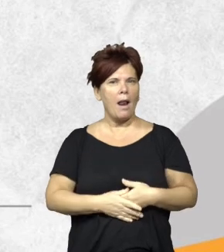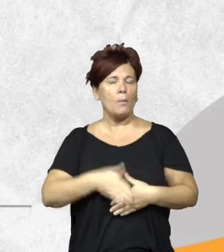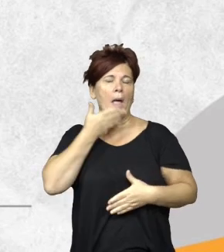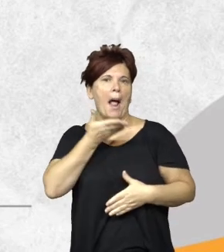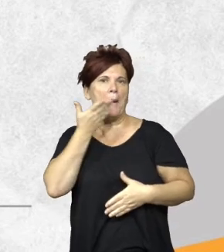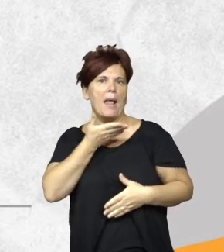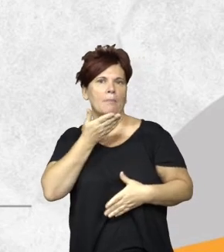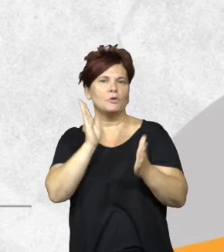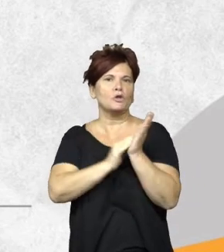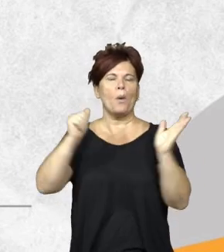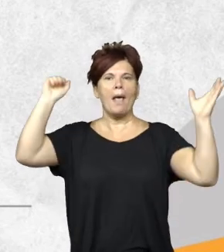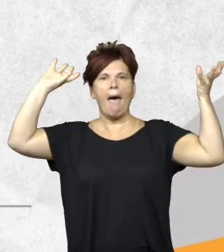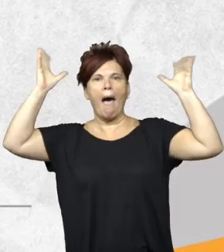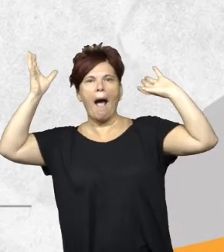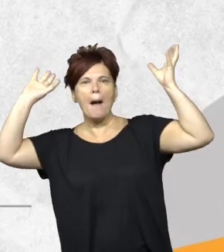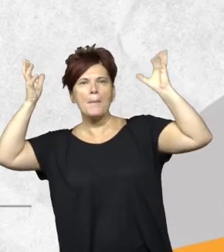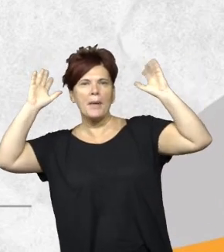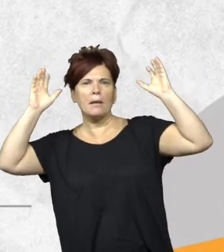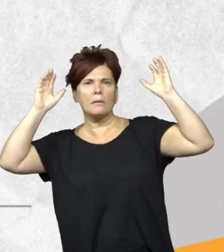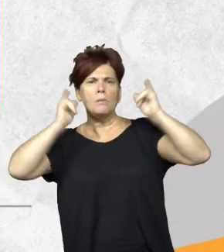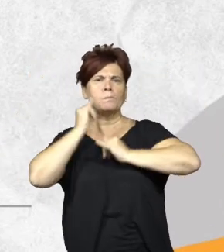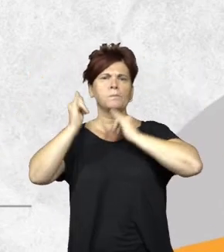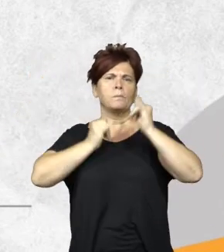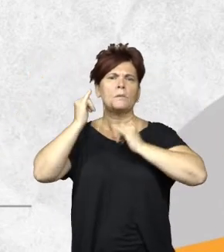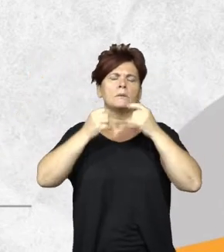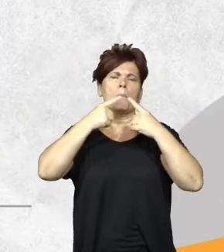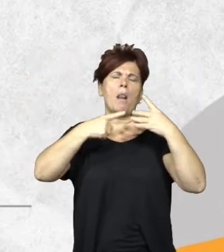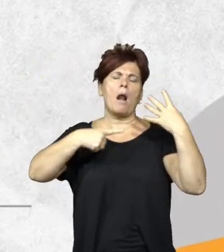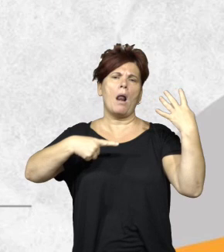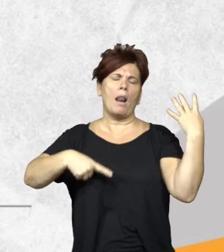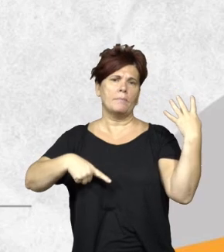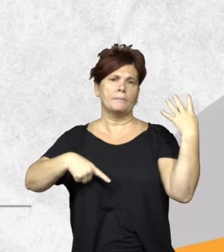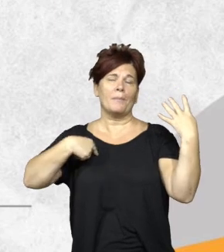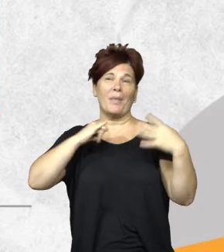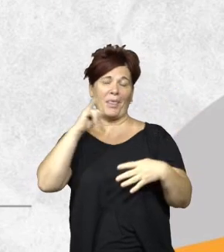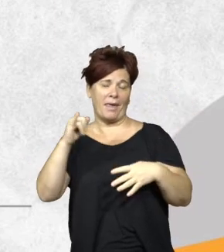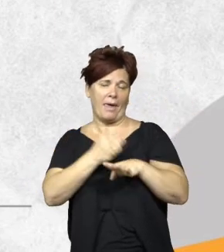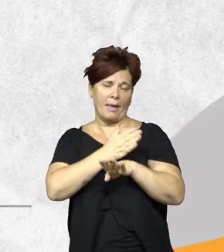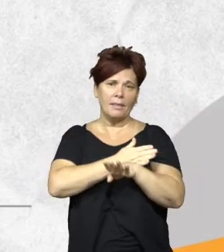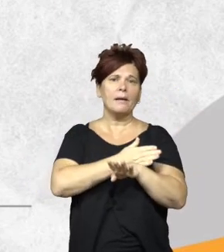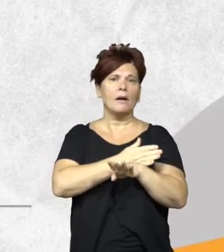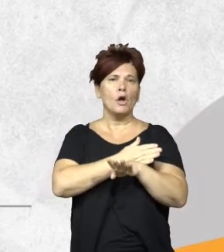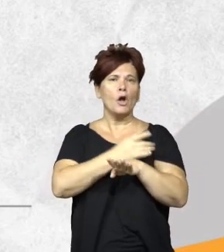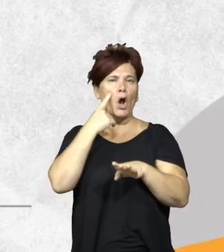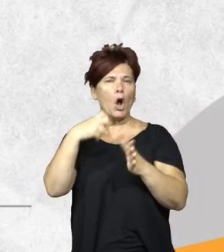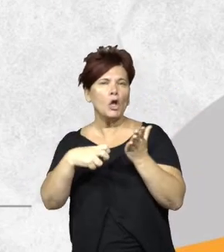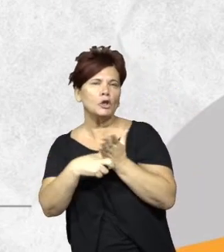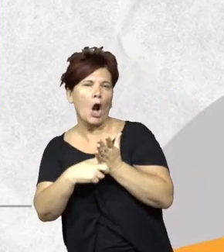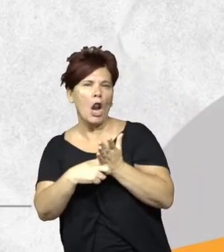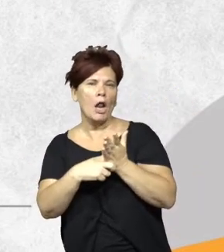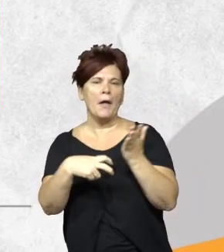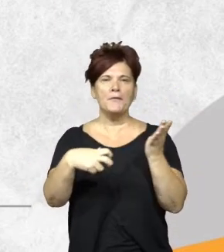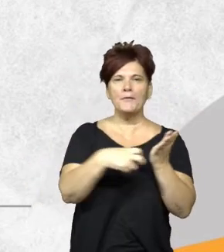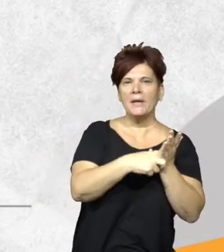de ambiente se dice miles de cosas como lo decía en el anterior y que en control y fiscalización tenemos